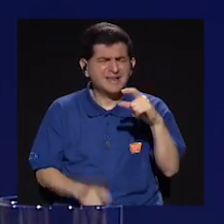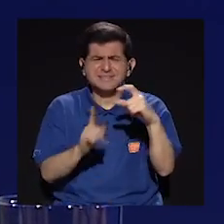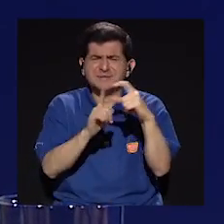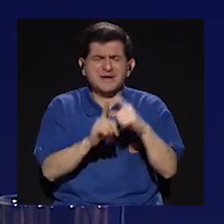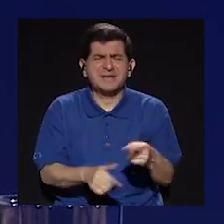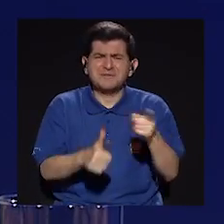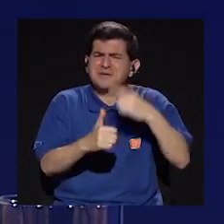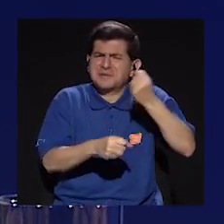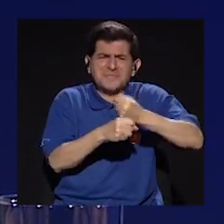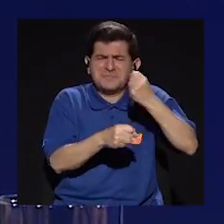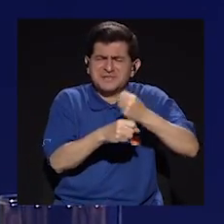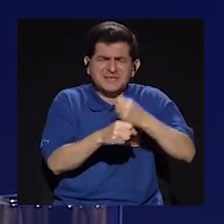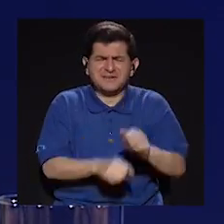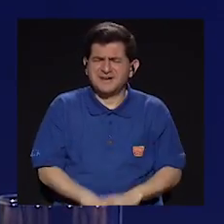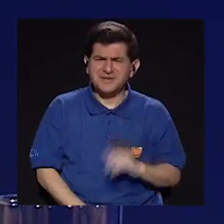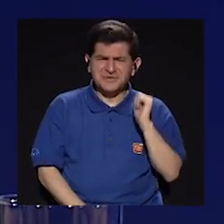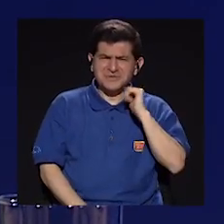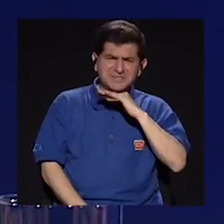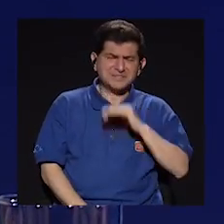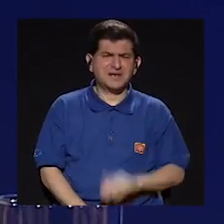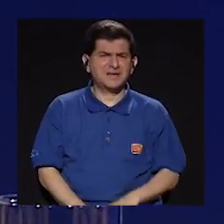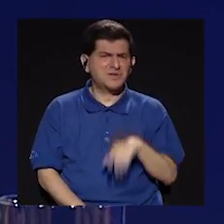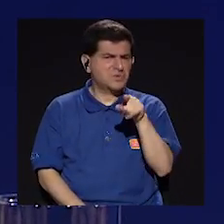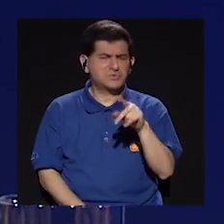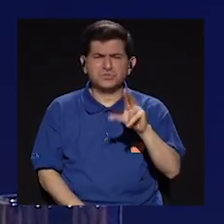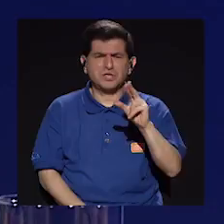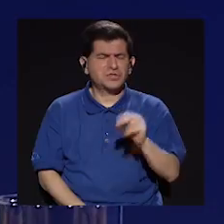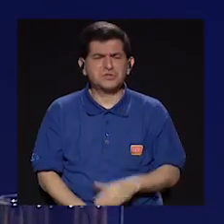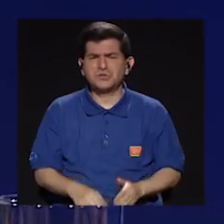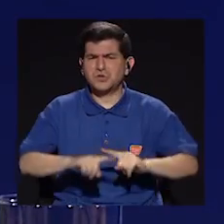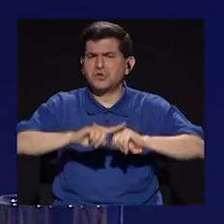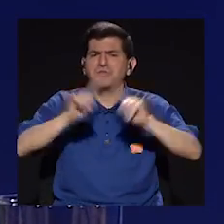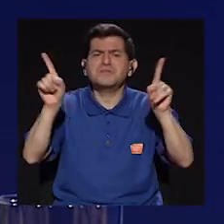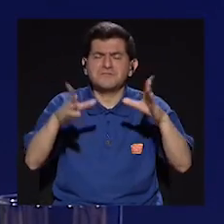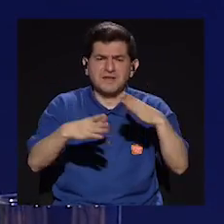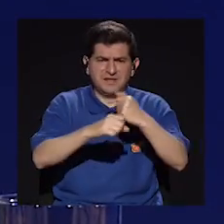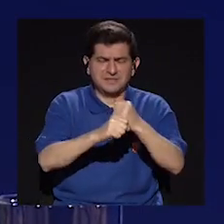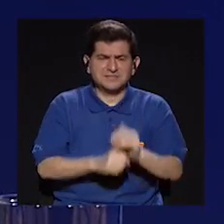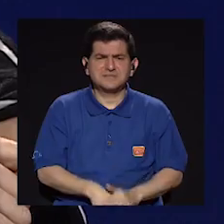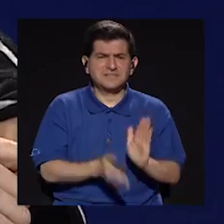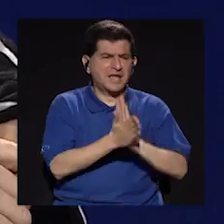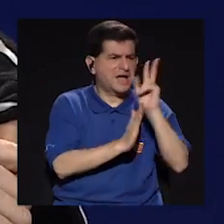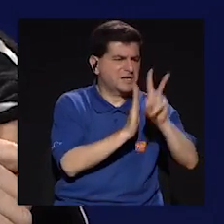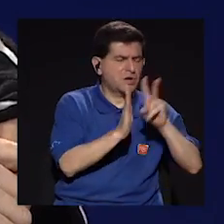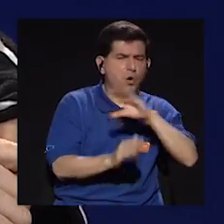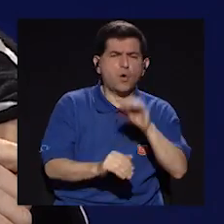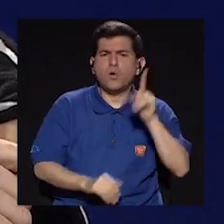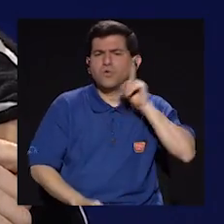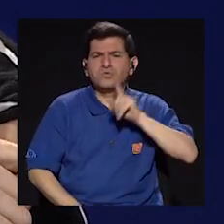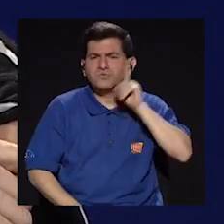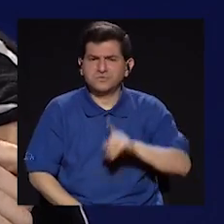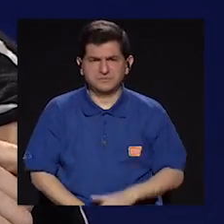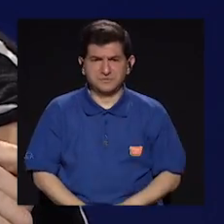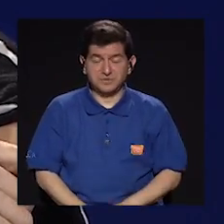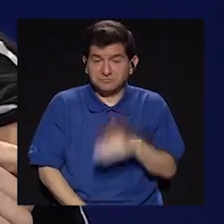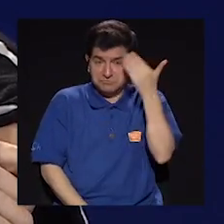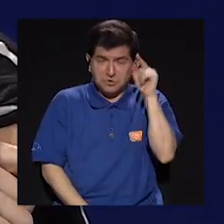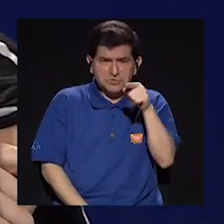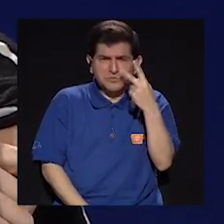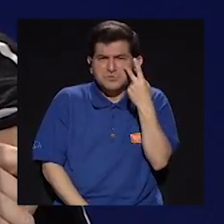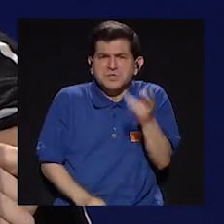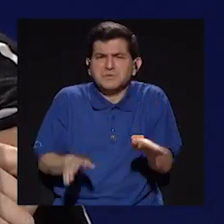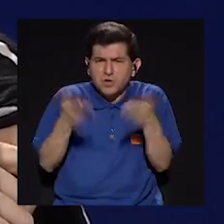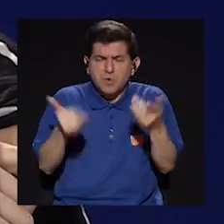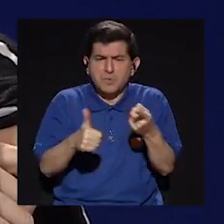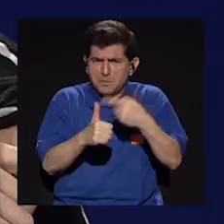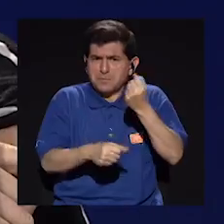lo pregunto porque nunca has hecho como mucha mayor distinción entre si es documental o ficción. Entonces no sé cómo